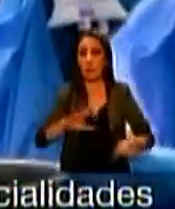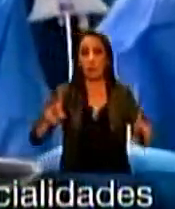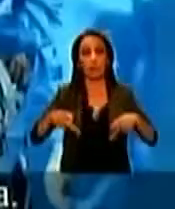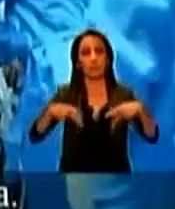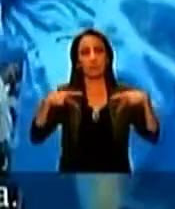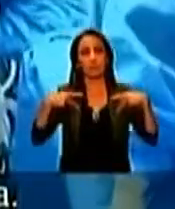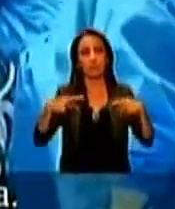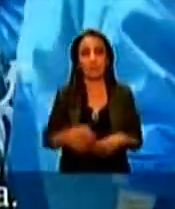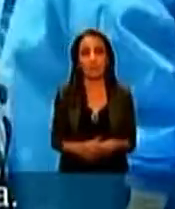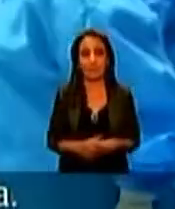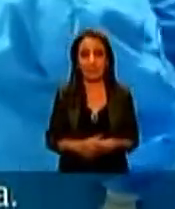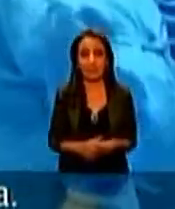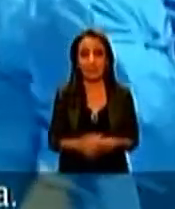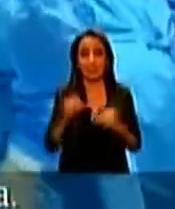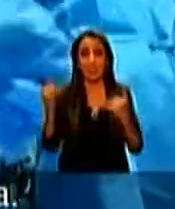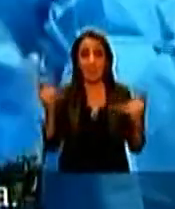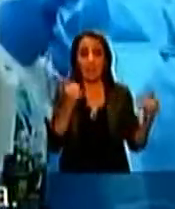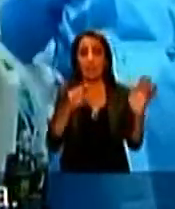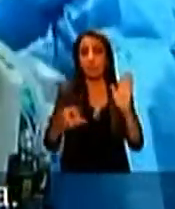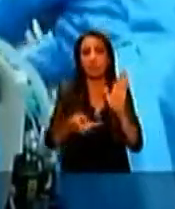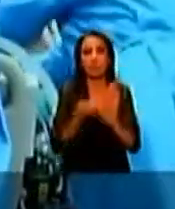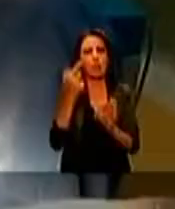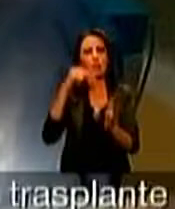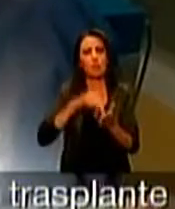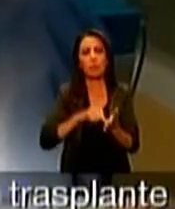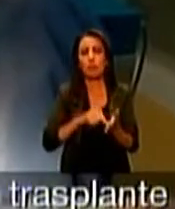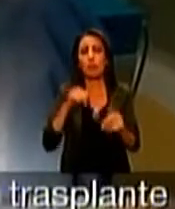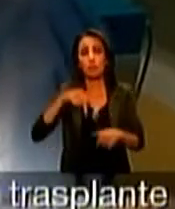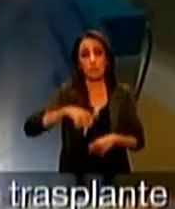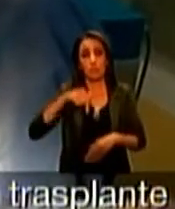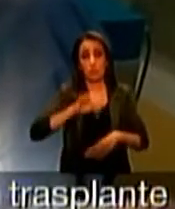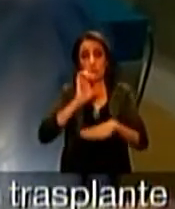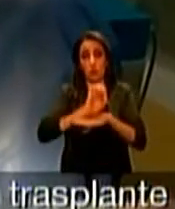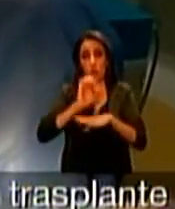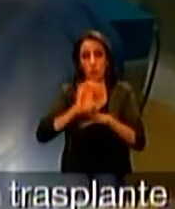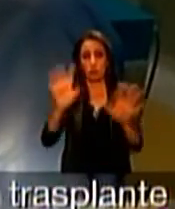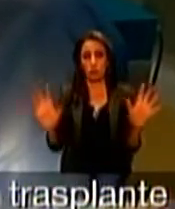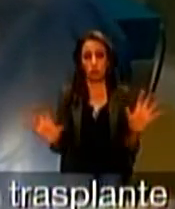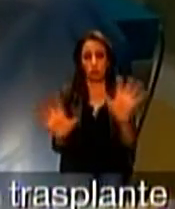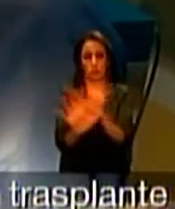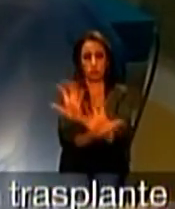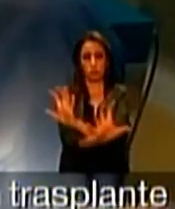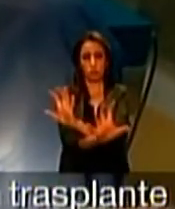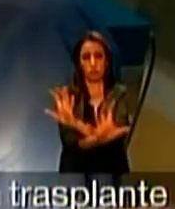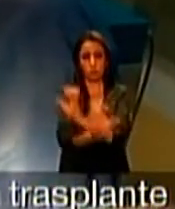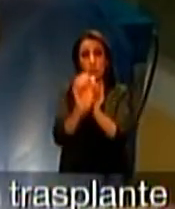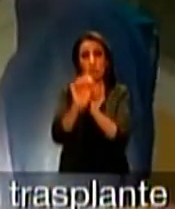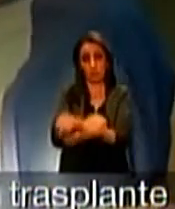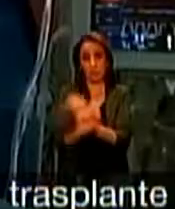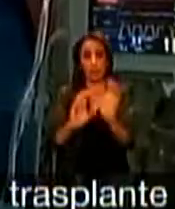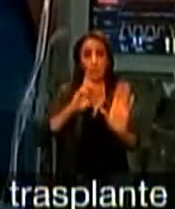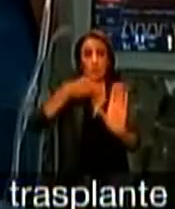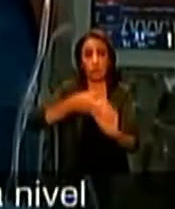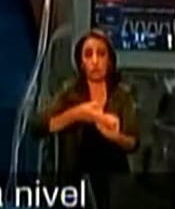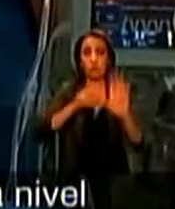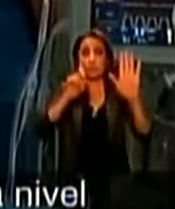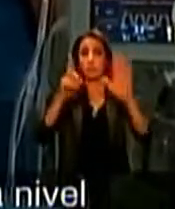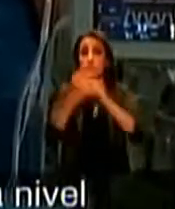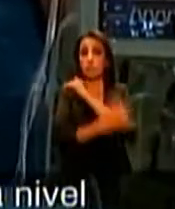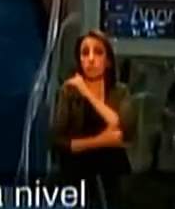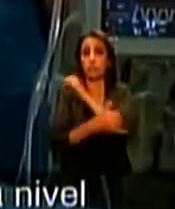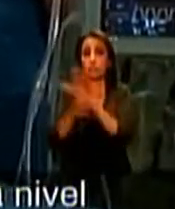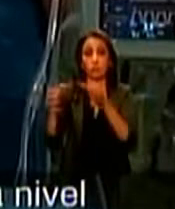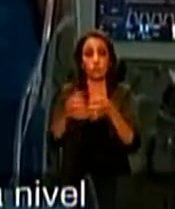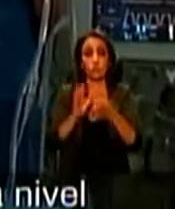Andrade Marín, lo que salvó la vida de Karina. Esta es la primera vez que se hace un trasplante de este tipo en el Ecuador, y se